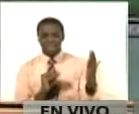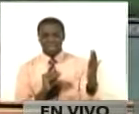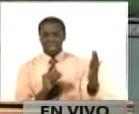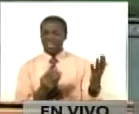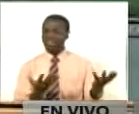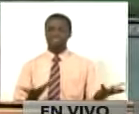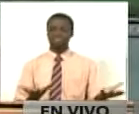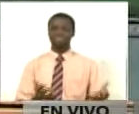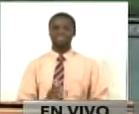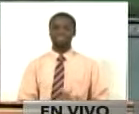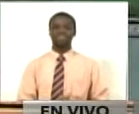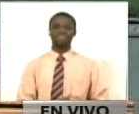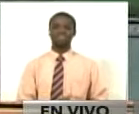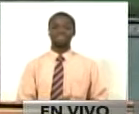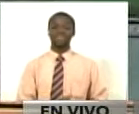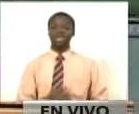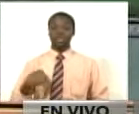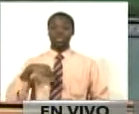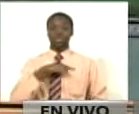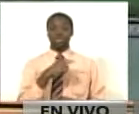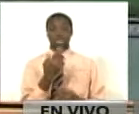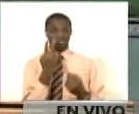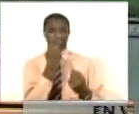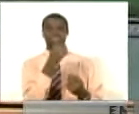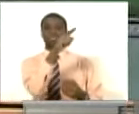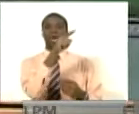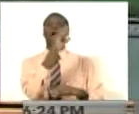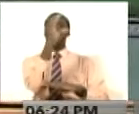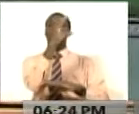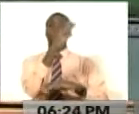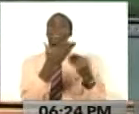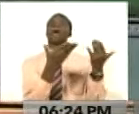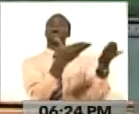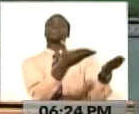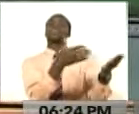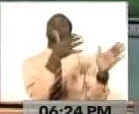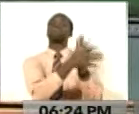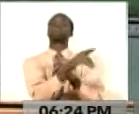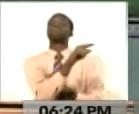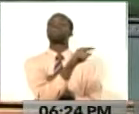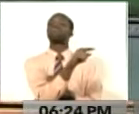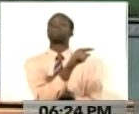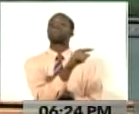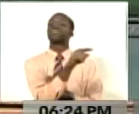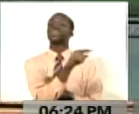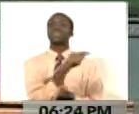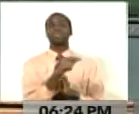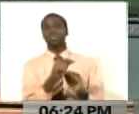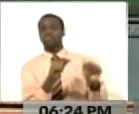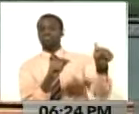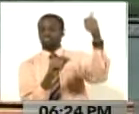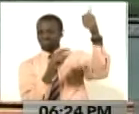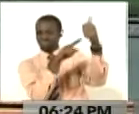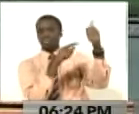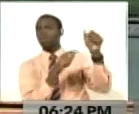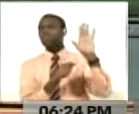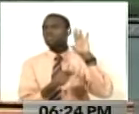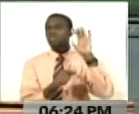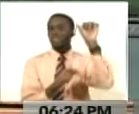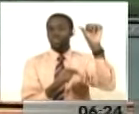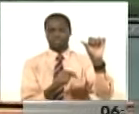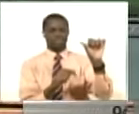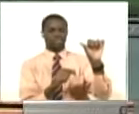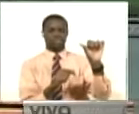Sabemos lo que está ocurriendo en Colombia. A veces cuando escuchamos a sus autoridades nos